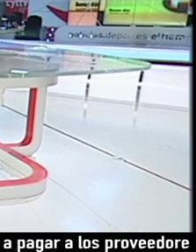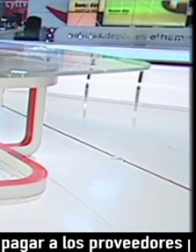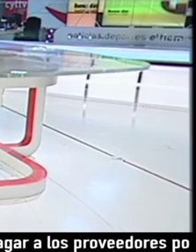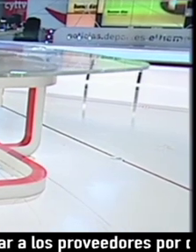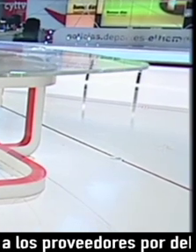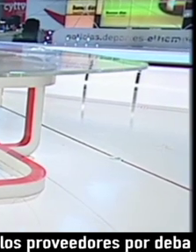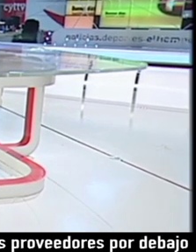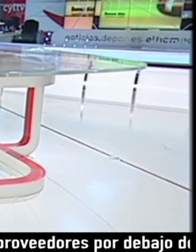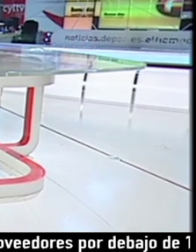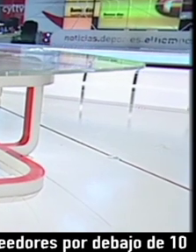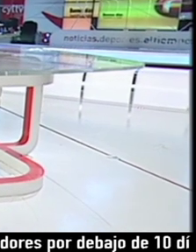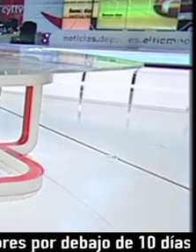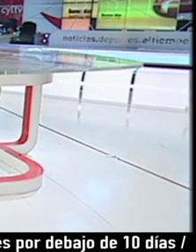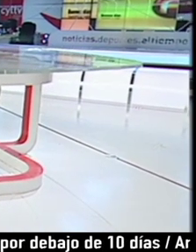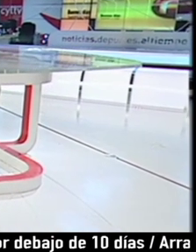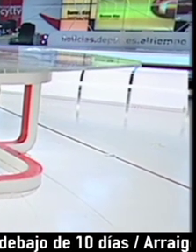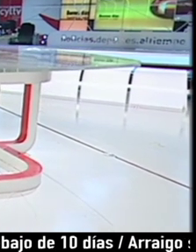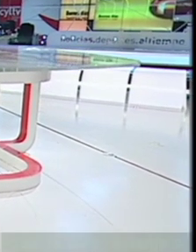Más noticias en la web de y León Televisión.